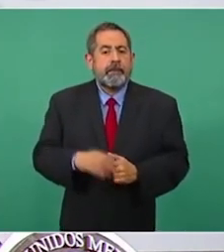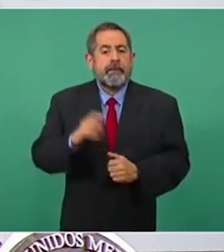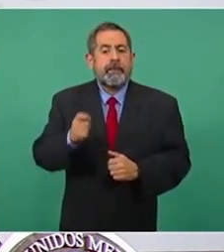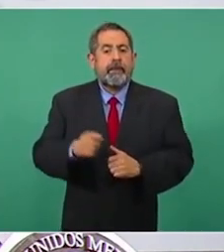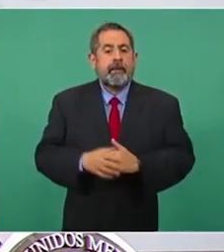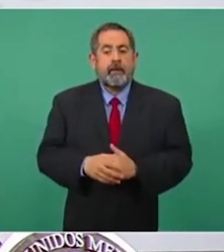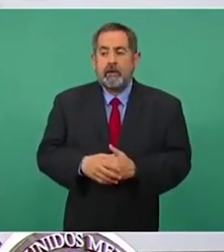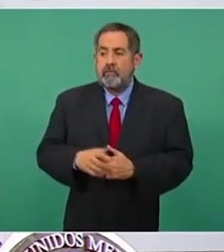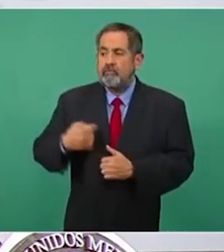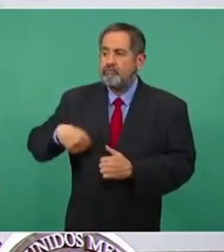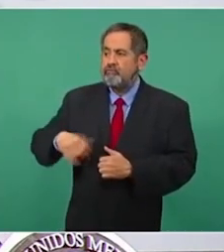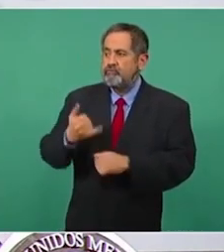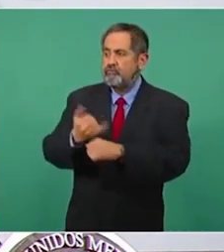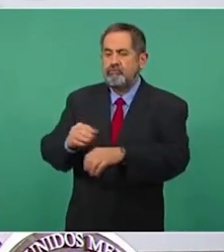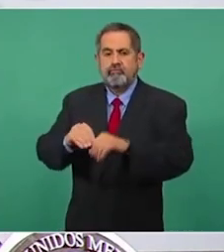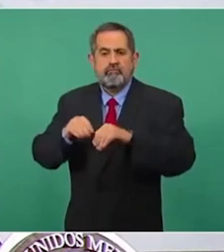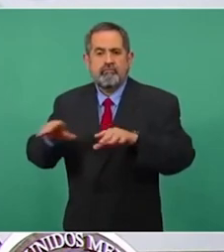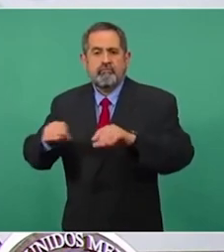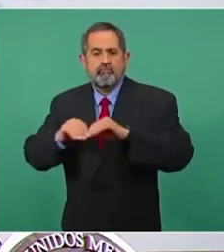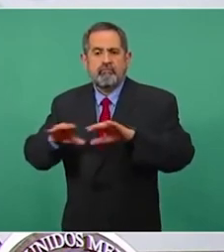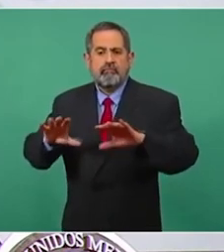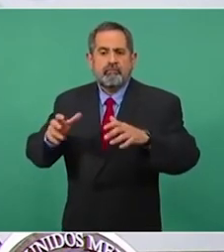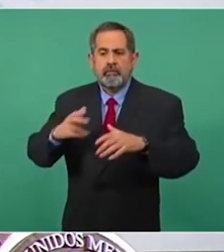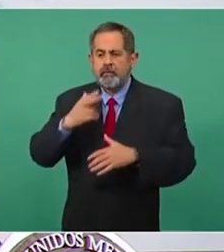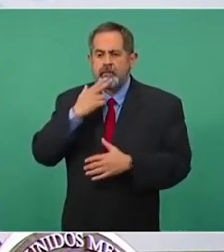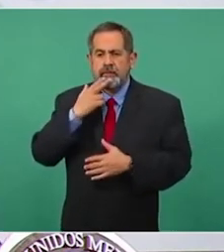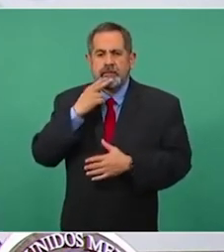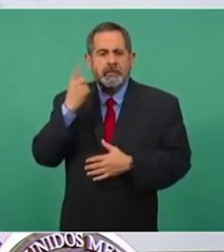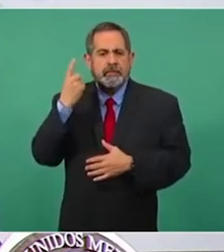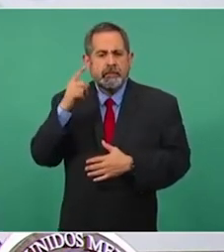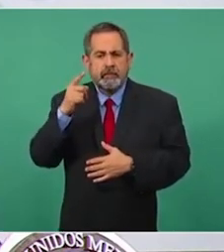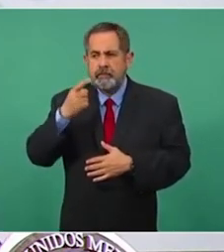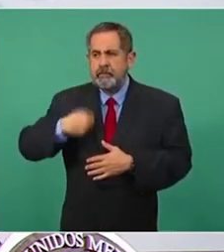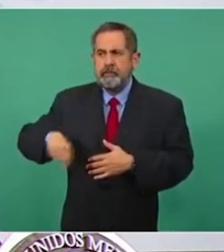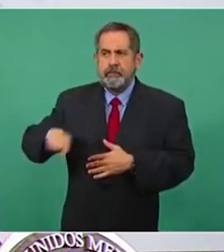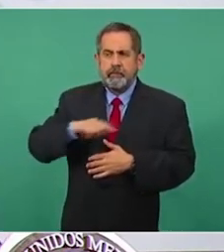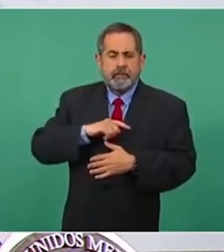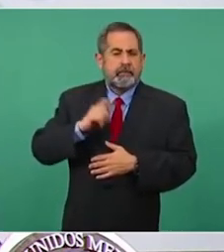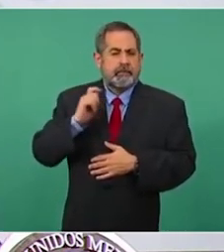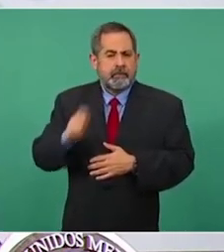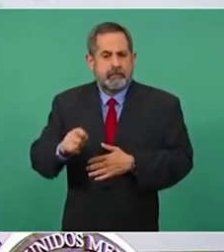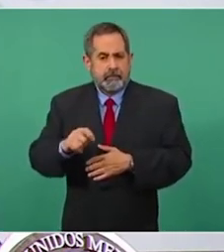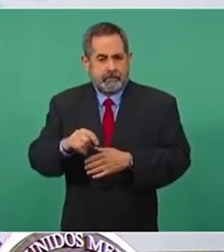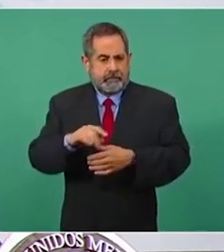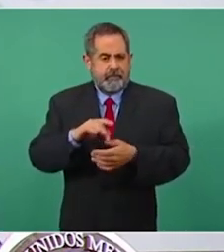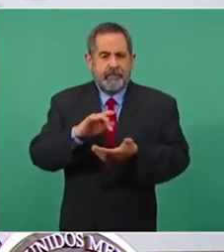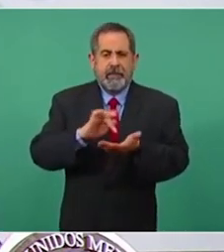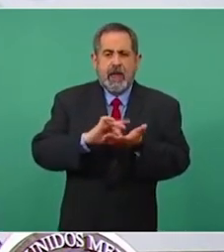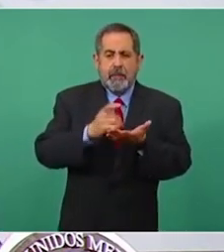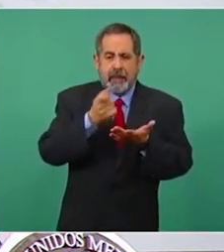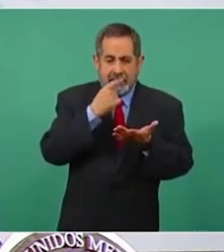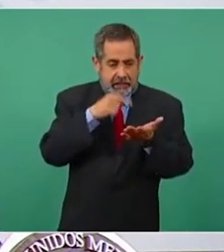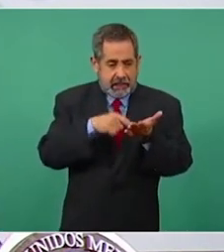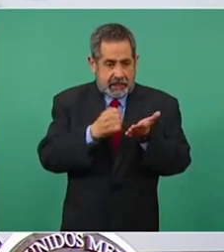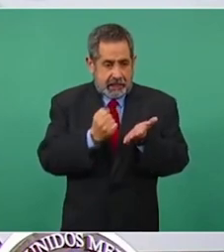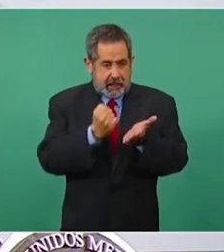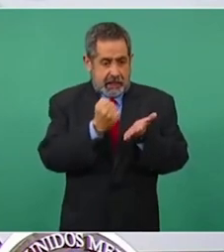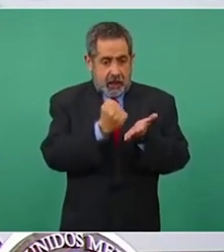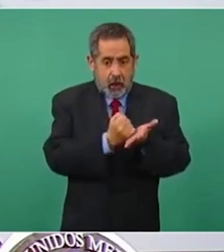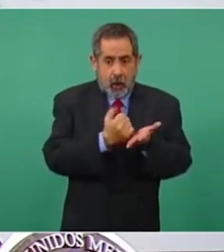compartimos información que sirve para evitar el uso de medicamentos que carecen de permisos sanitarios.